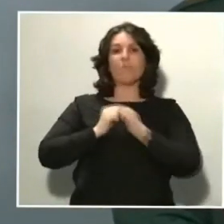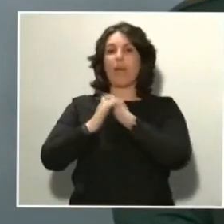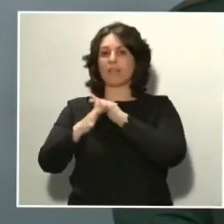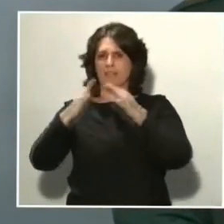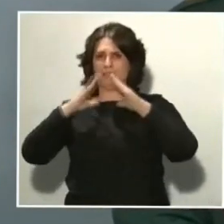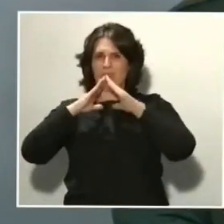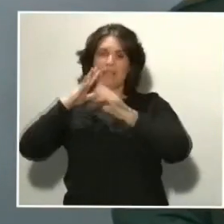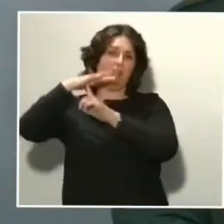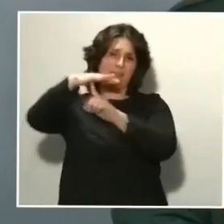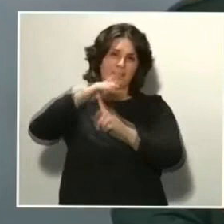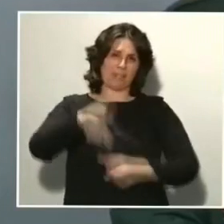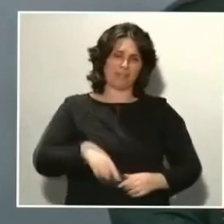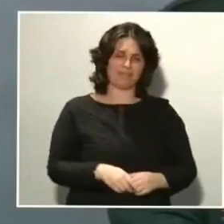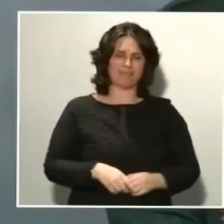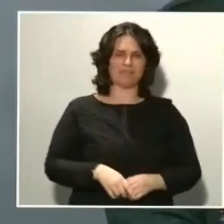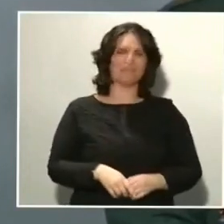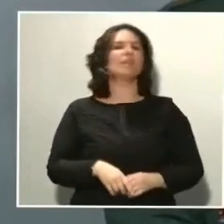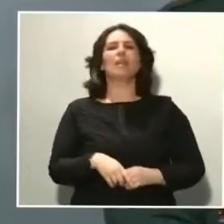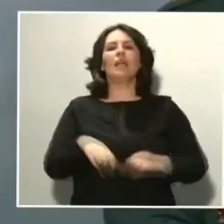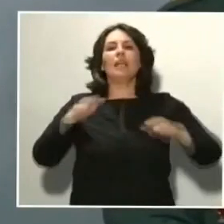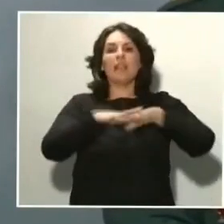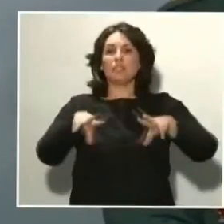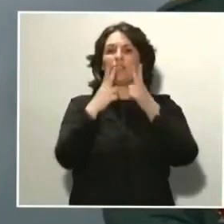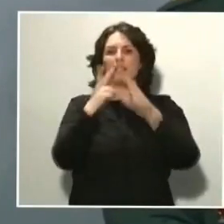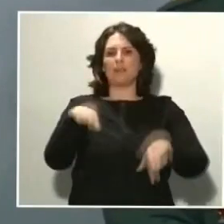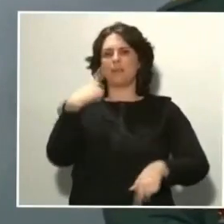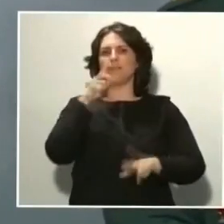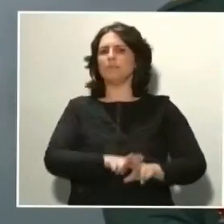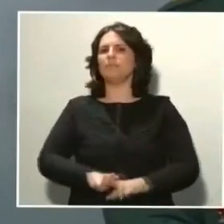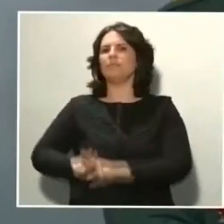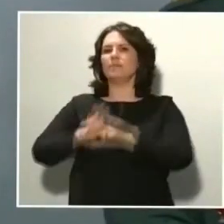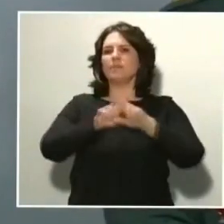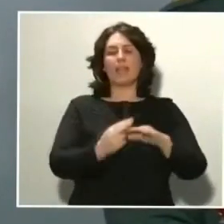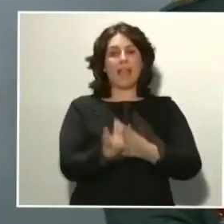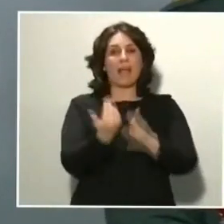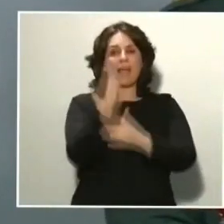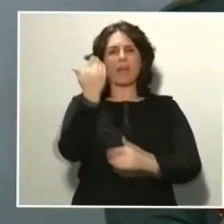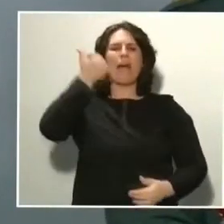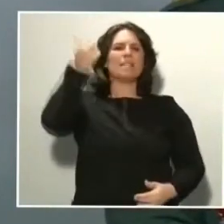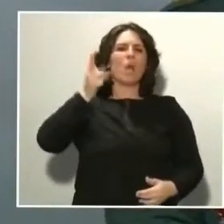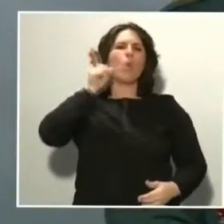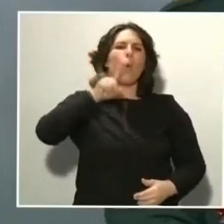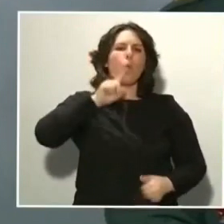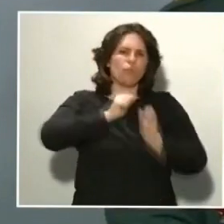monitorizando las redes sociales. Cada día hay más bulos. No se dejen engañar.